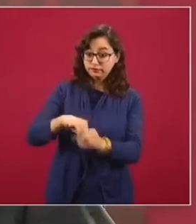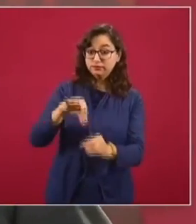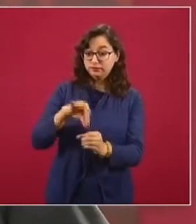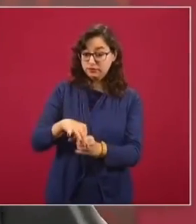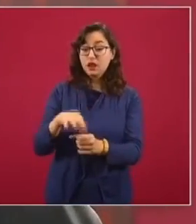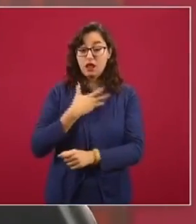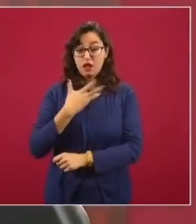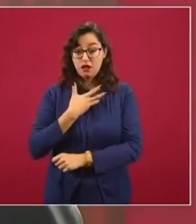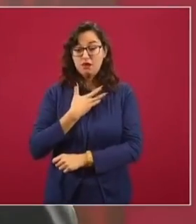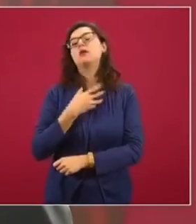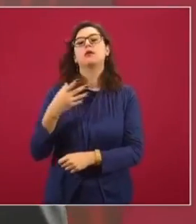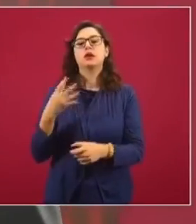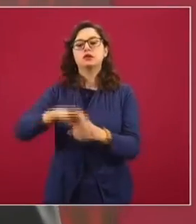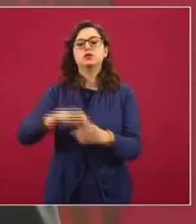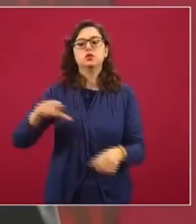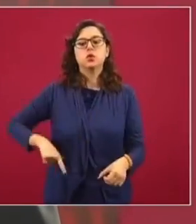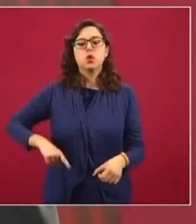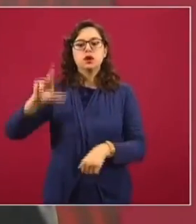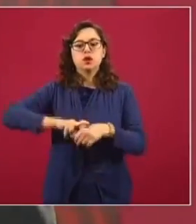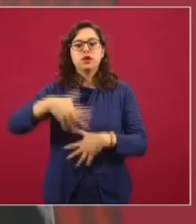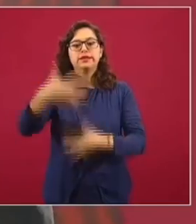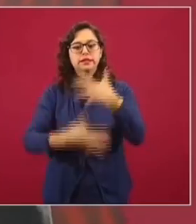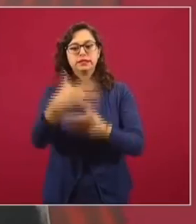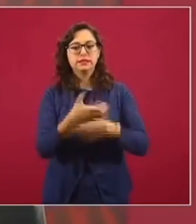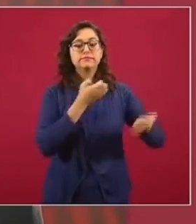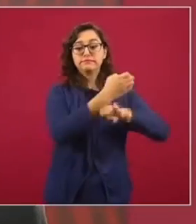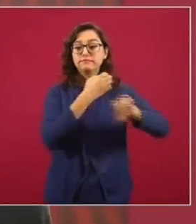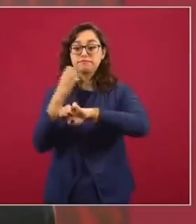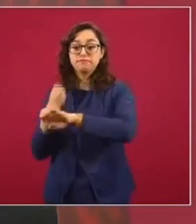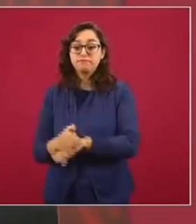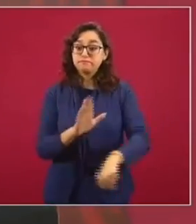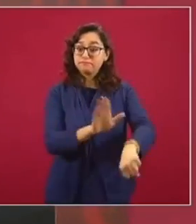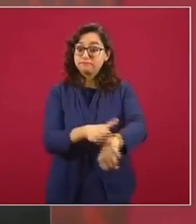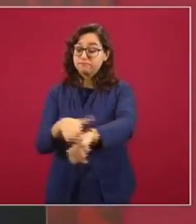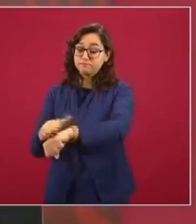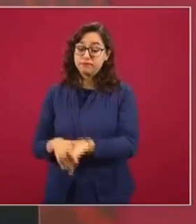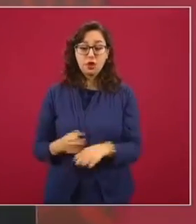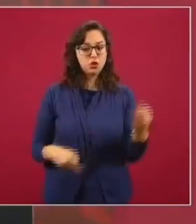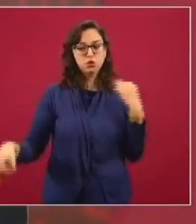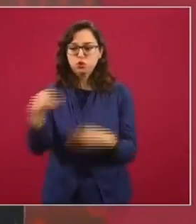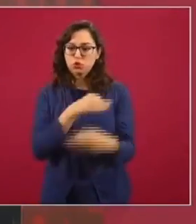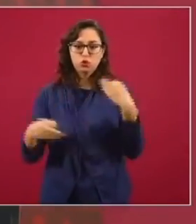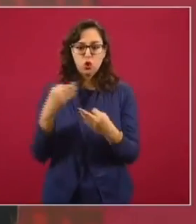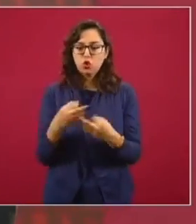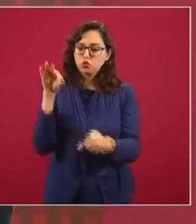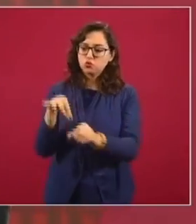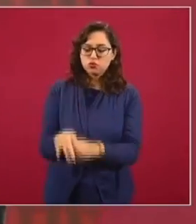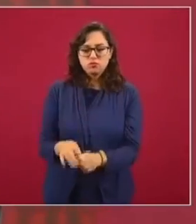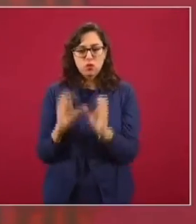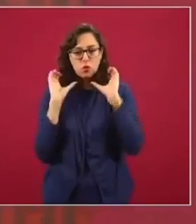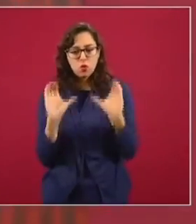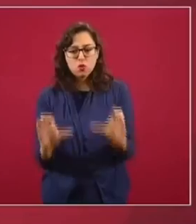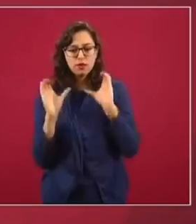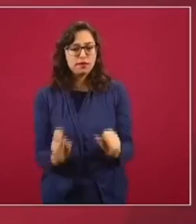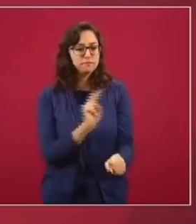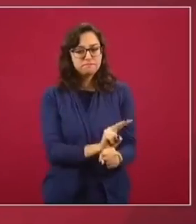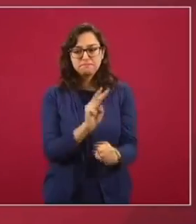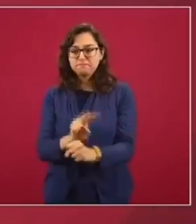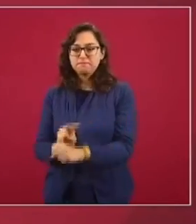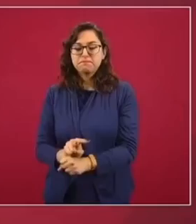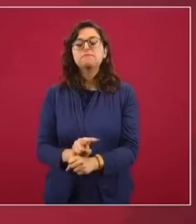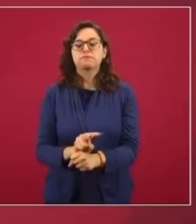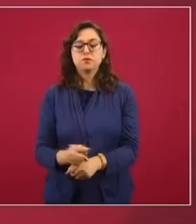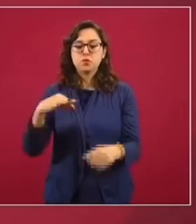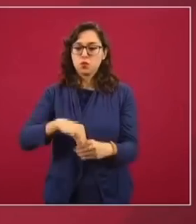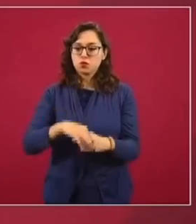van a haber elecciones de gobernador en 15 estados y todos tenemos que ayudar, ser guardianes, para que se